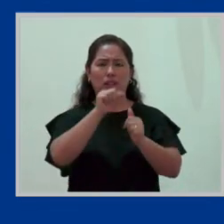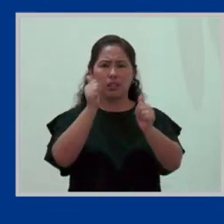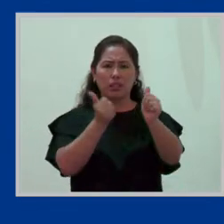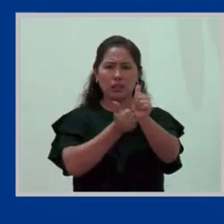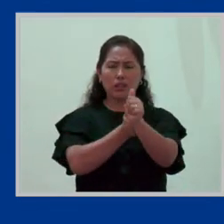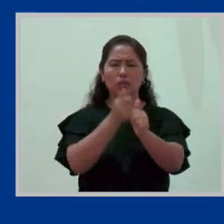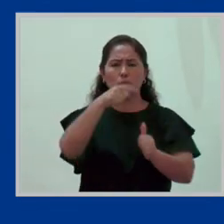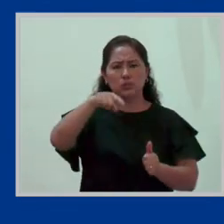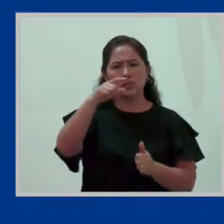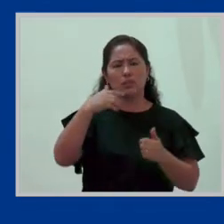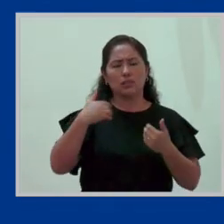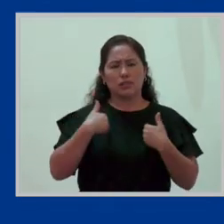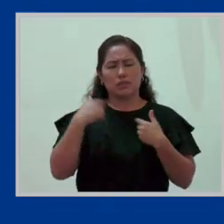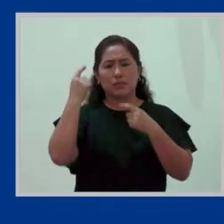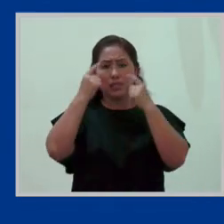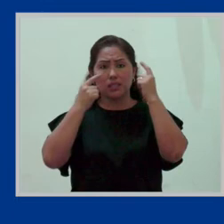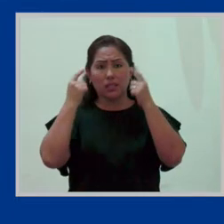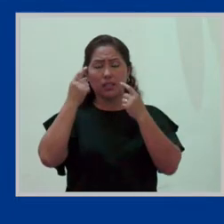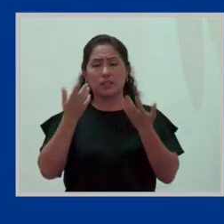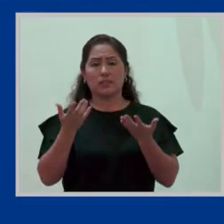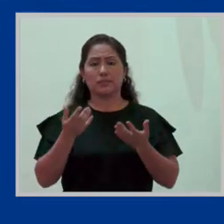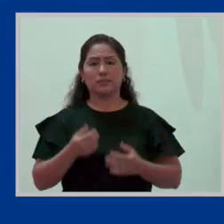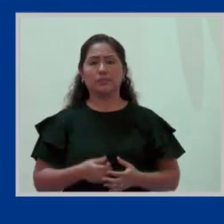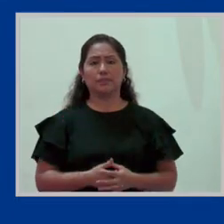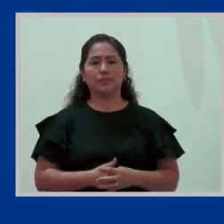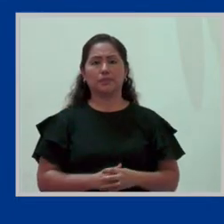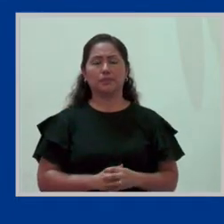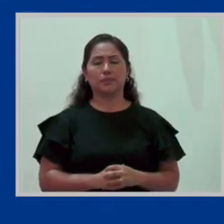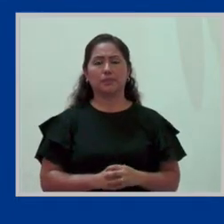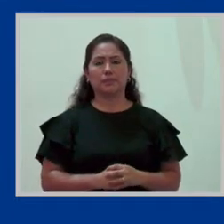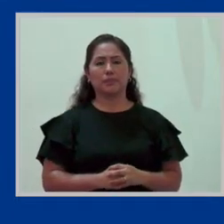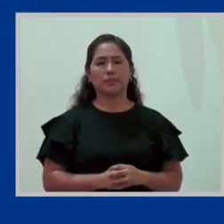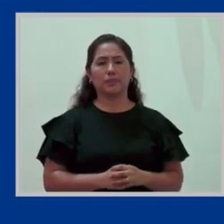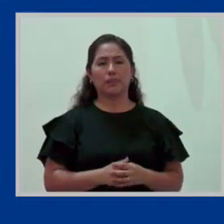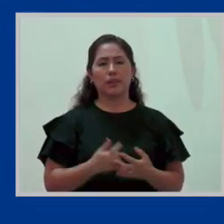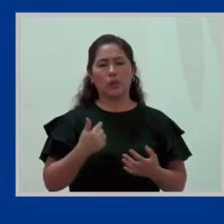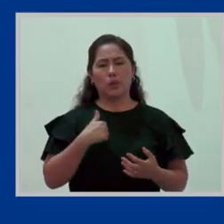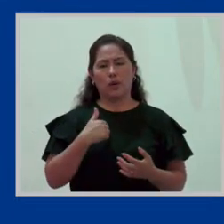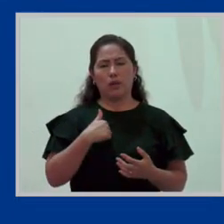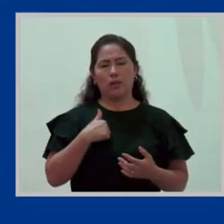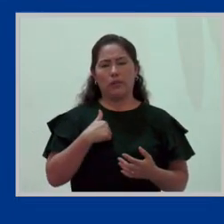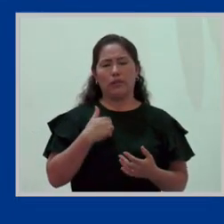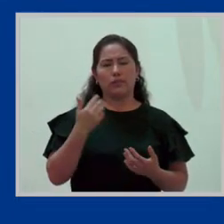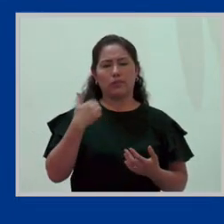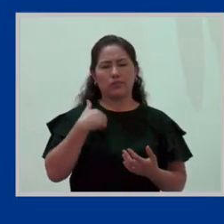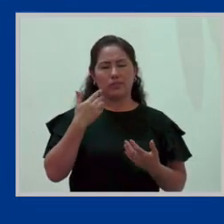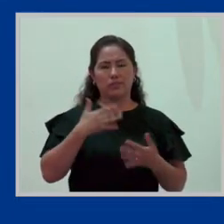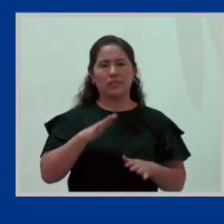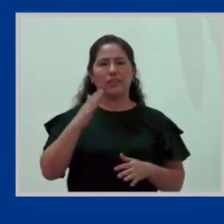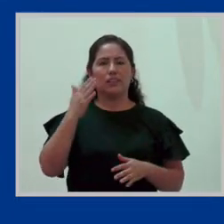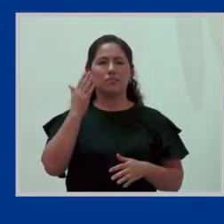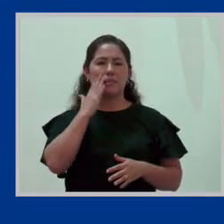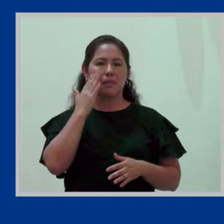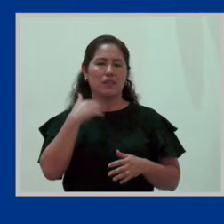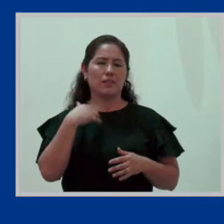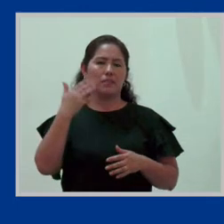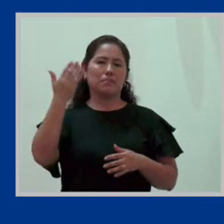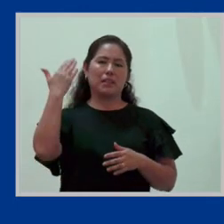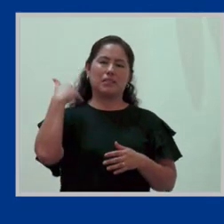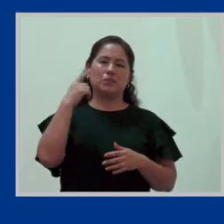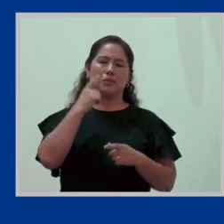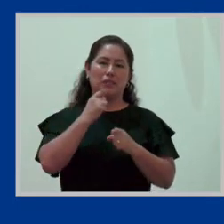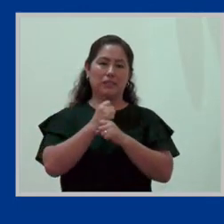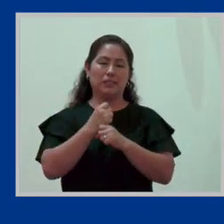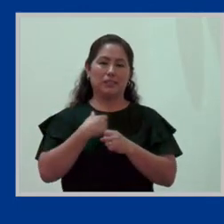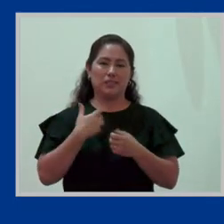para que pensemos. Dicen que cuando yo he sido mamá hace un poco más de un año por primera vez, y por